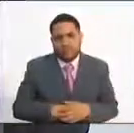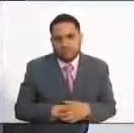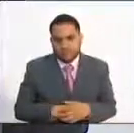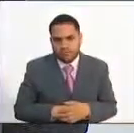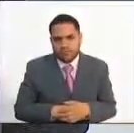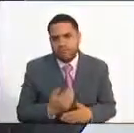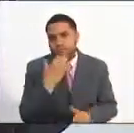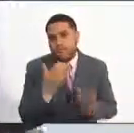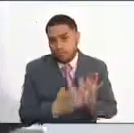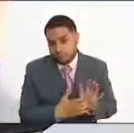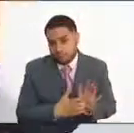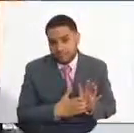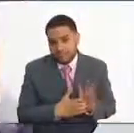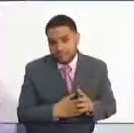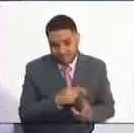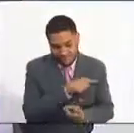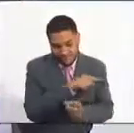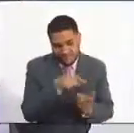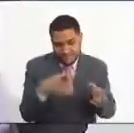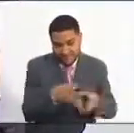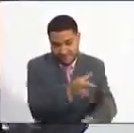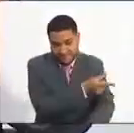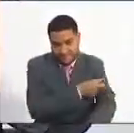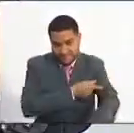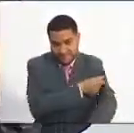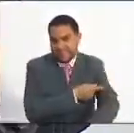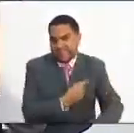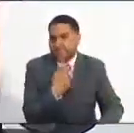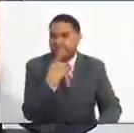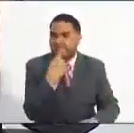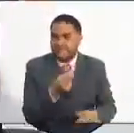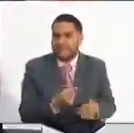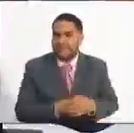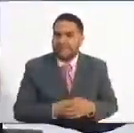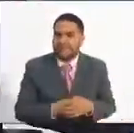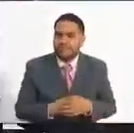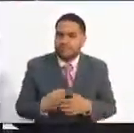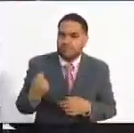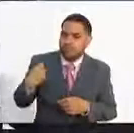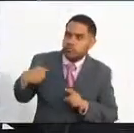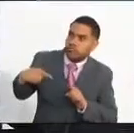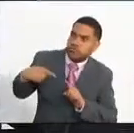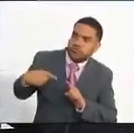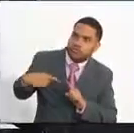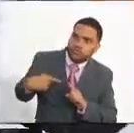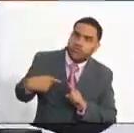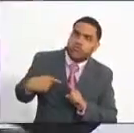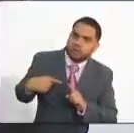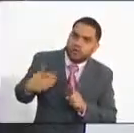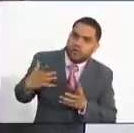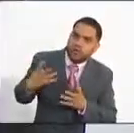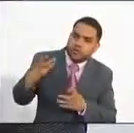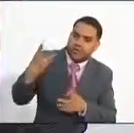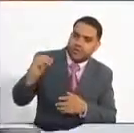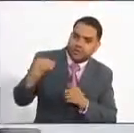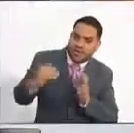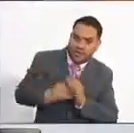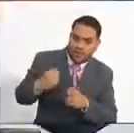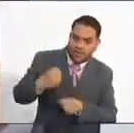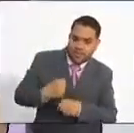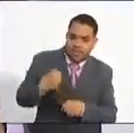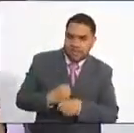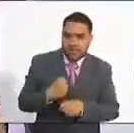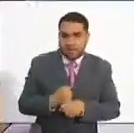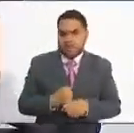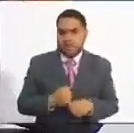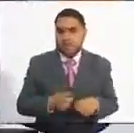lo que hemos dicho los tres comisionados, podemos decir que en los últimos meses se han provisto más de 30 mil empleos, incluyendo